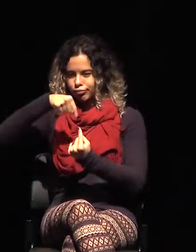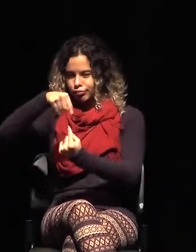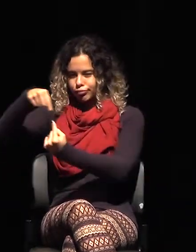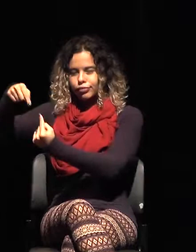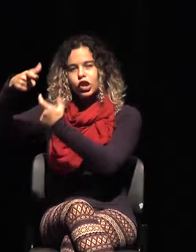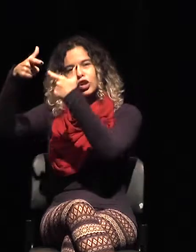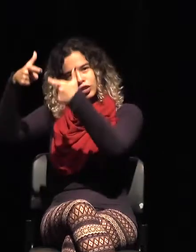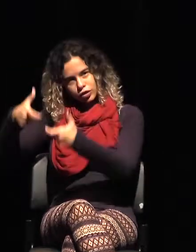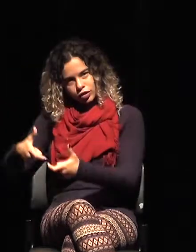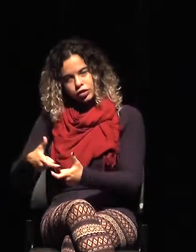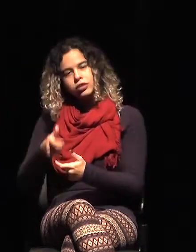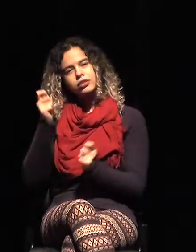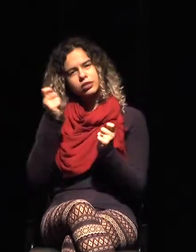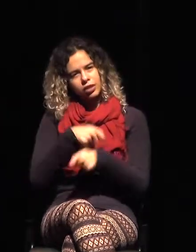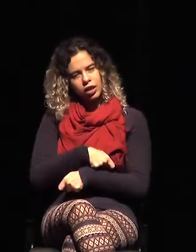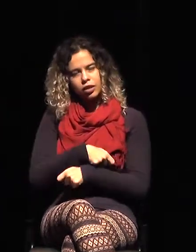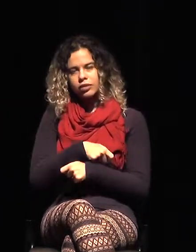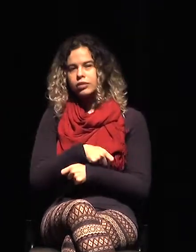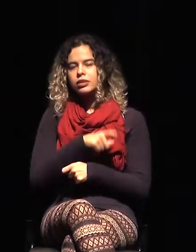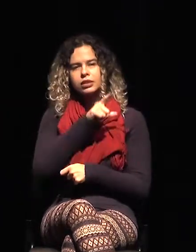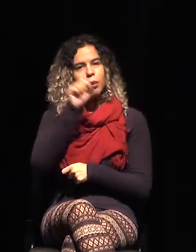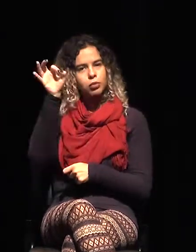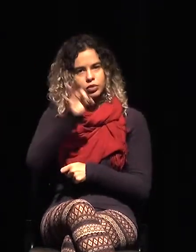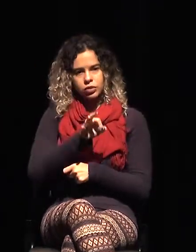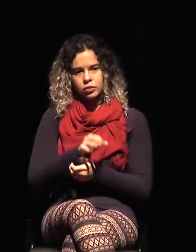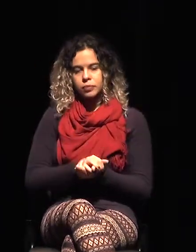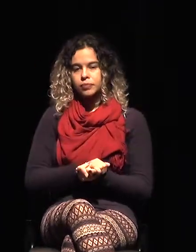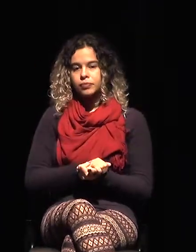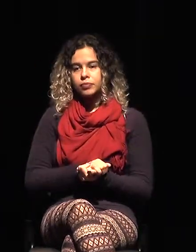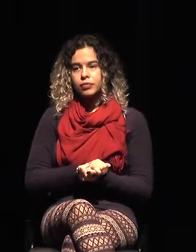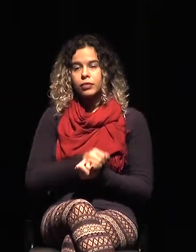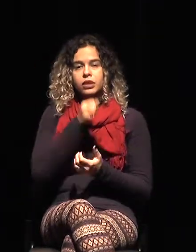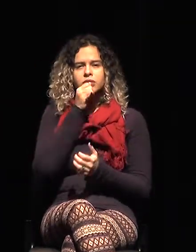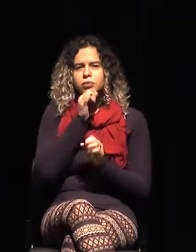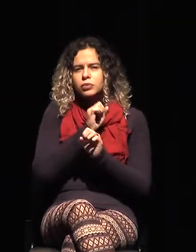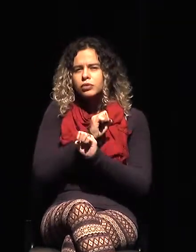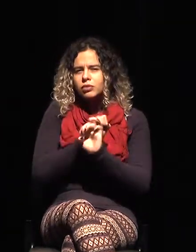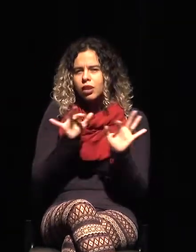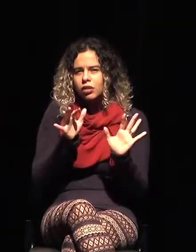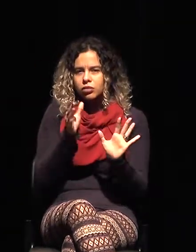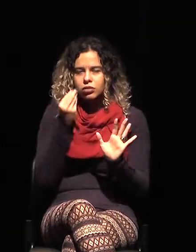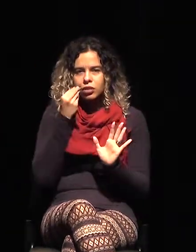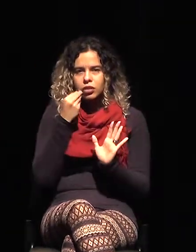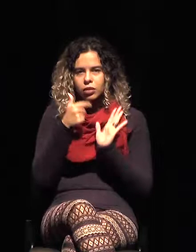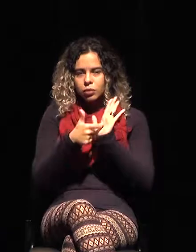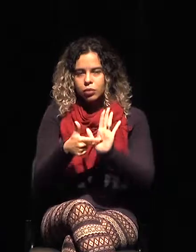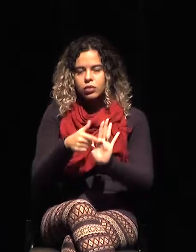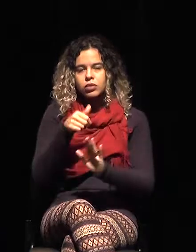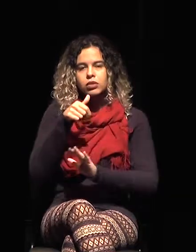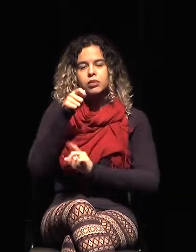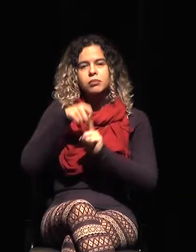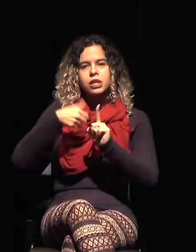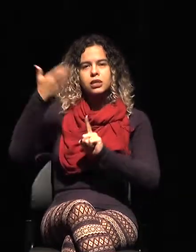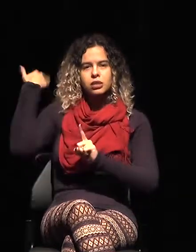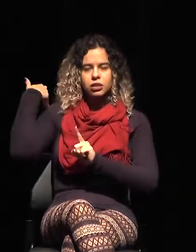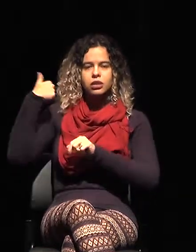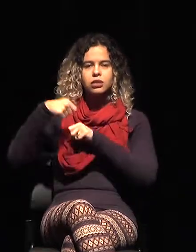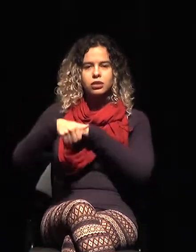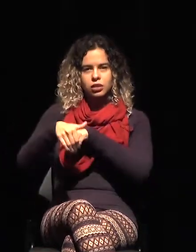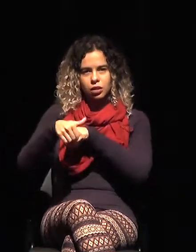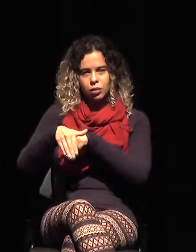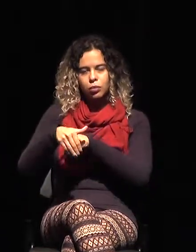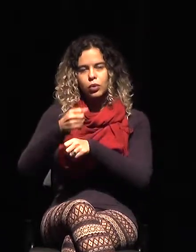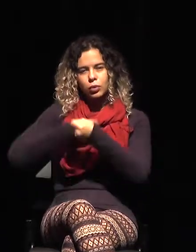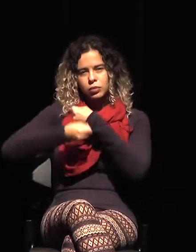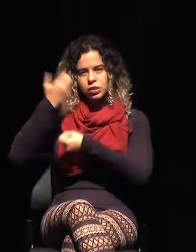esas mercancías. Y solo para darles un ejemplo, en septiembre del año pasado, convocamos incluso en el Mercado Libre, también